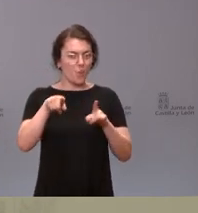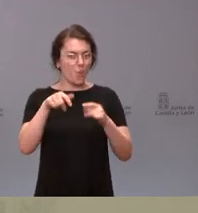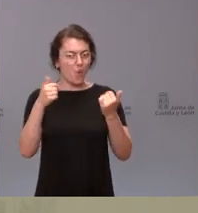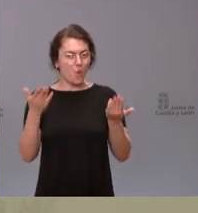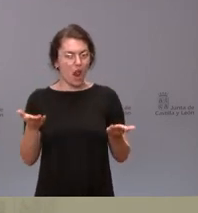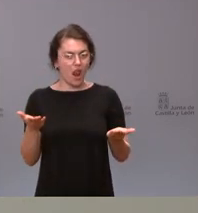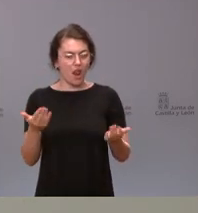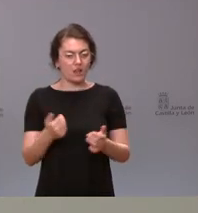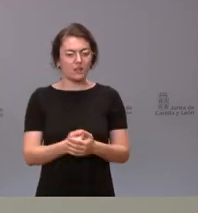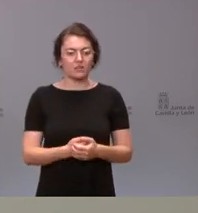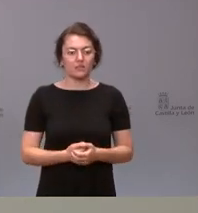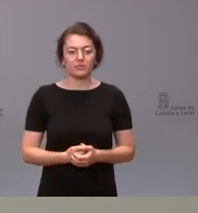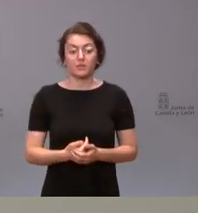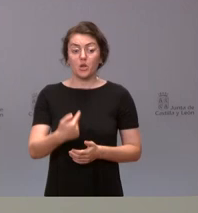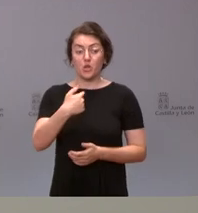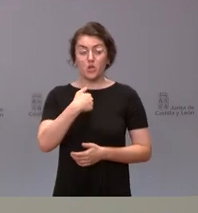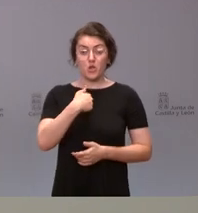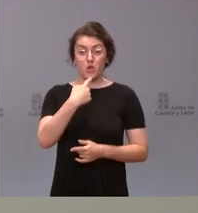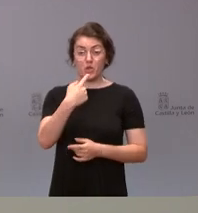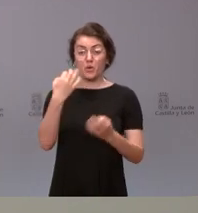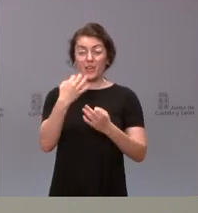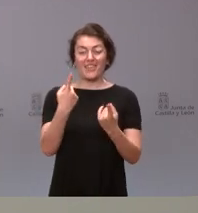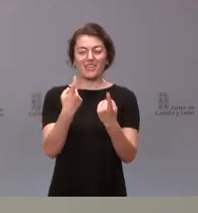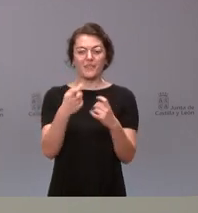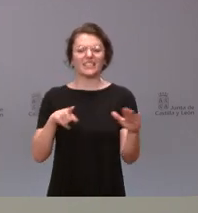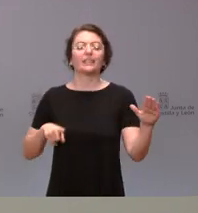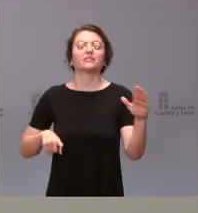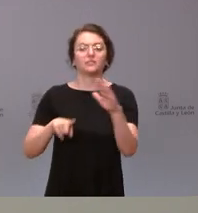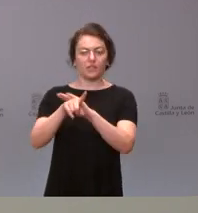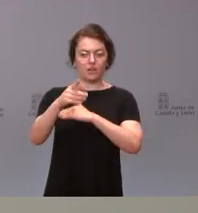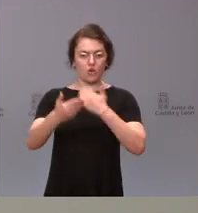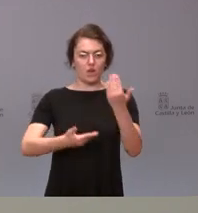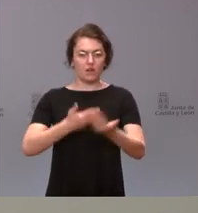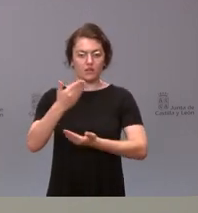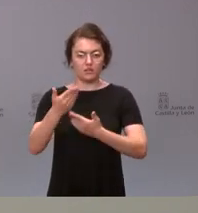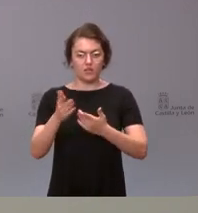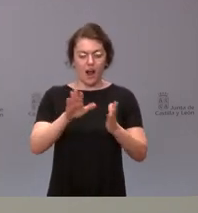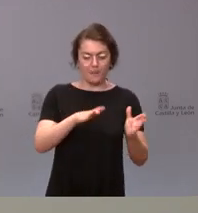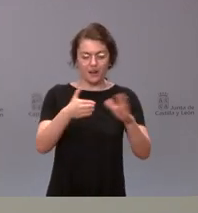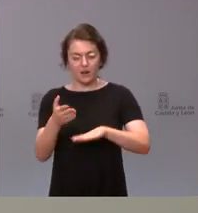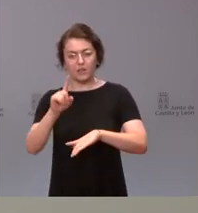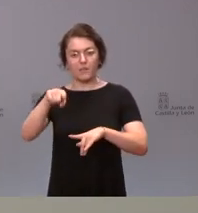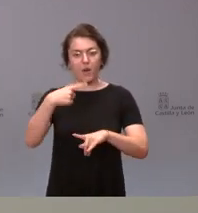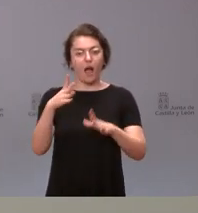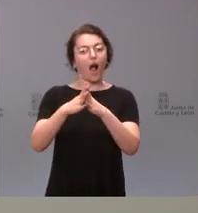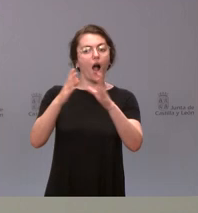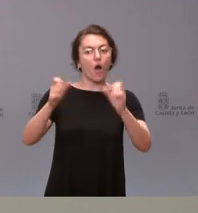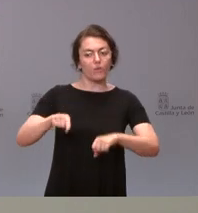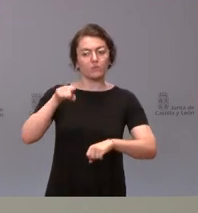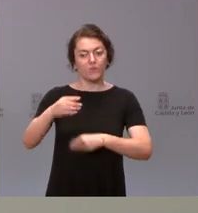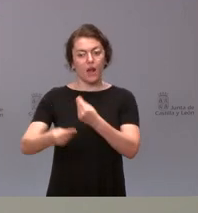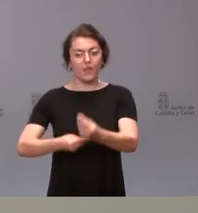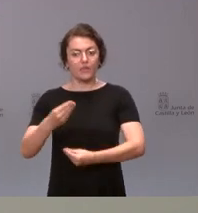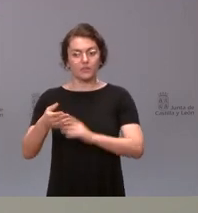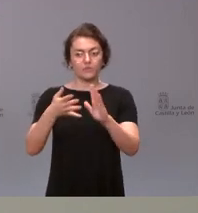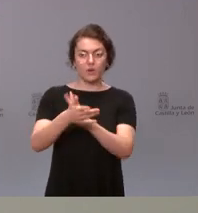No, yo he dicho que lo que hay que hacer es desarrollarlo. Lo que hace falta es desarrollarlo y aplicarlo y llevar a cabo los acuerdos que correspondan y, por tanto, eso tiene sus